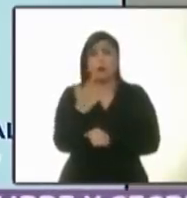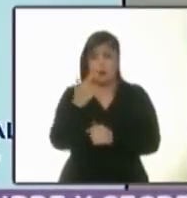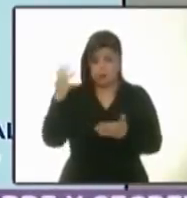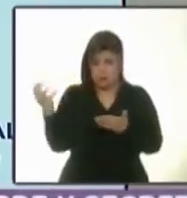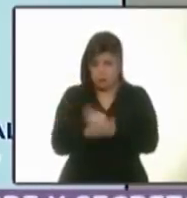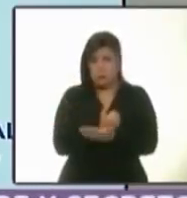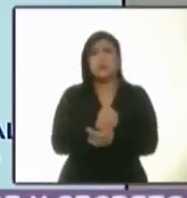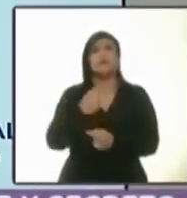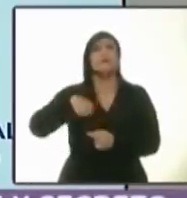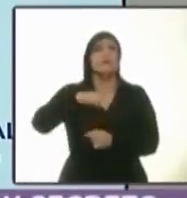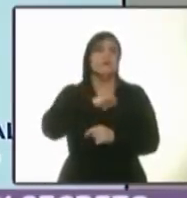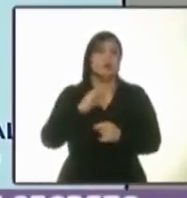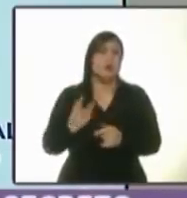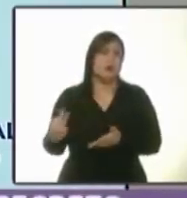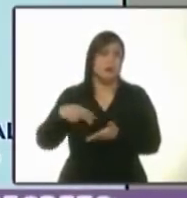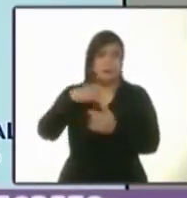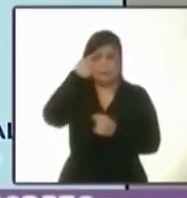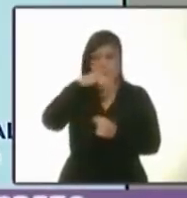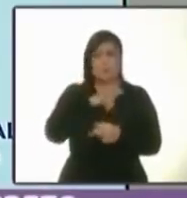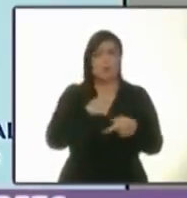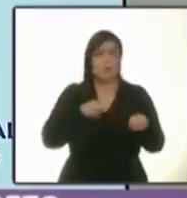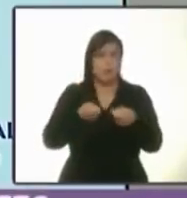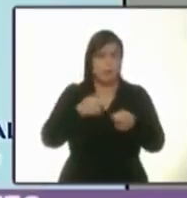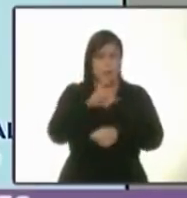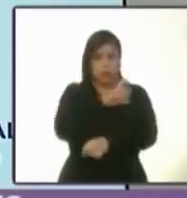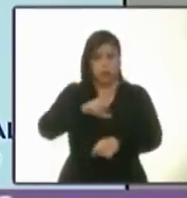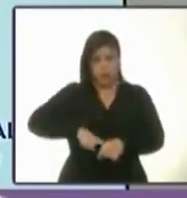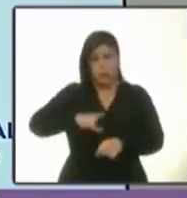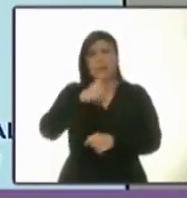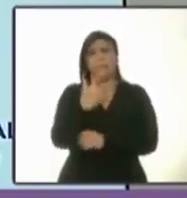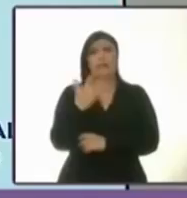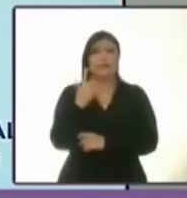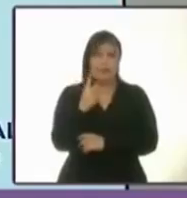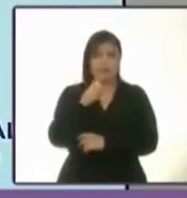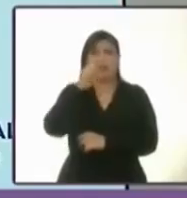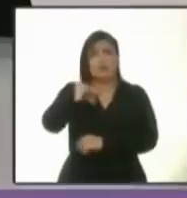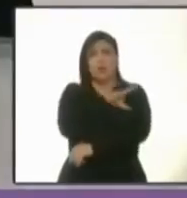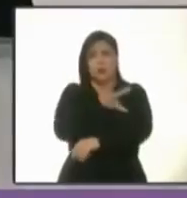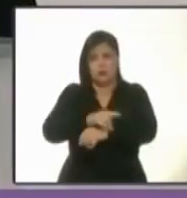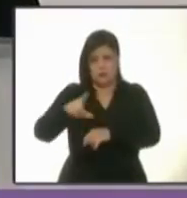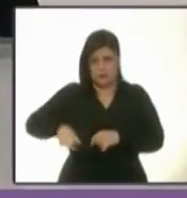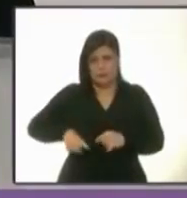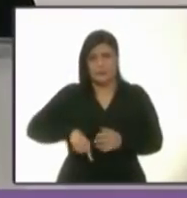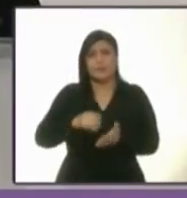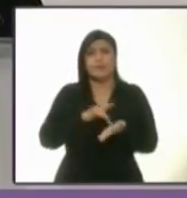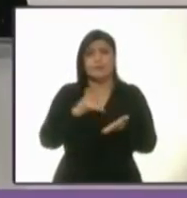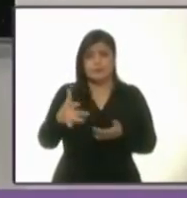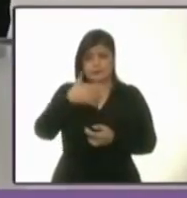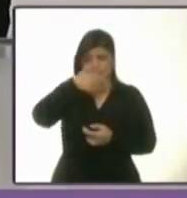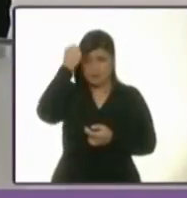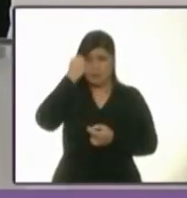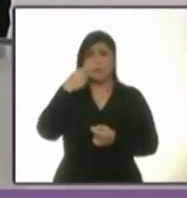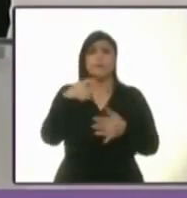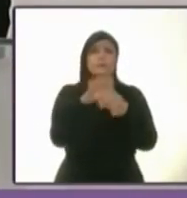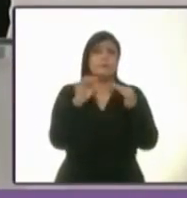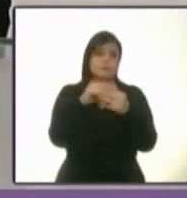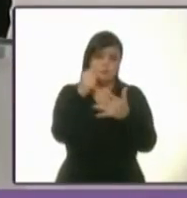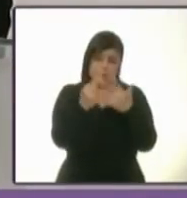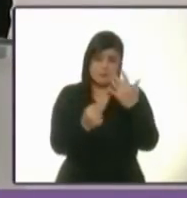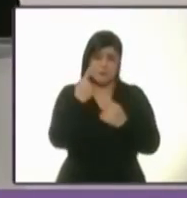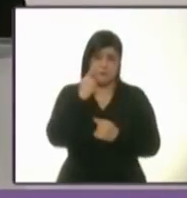y vamos a entrar a gobernar el 5 de diciembre con un gobierno honesto. Gracias. Candidata, por alusiones